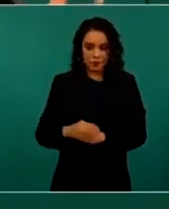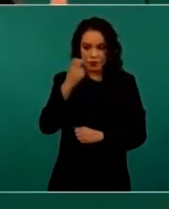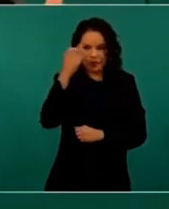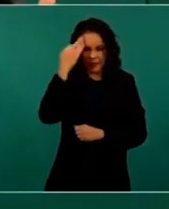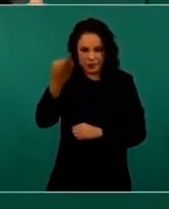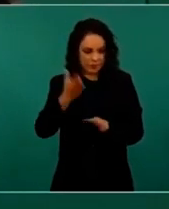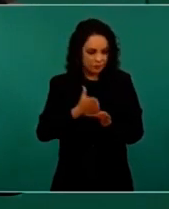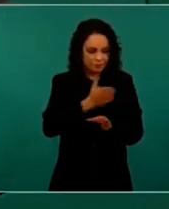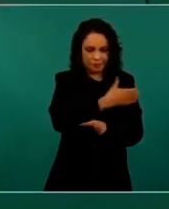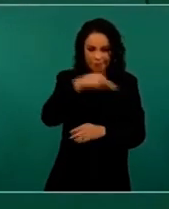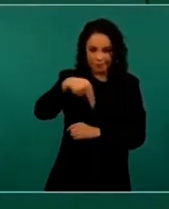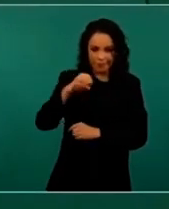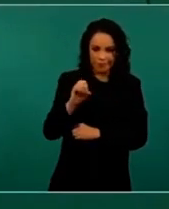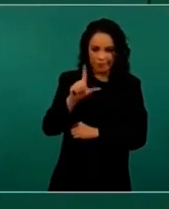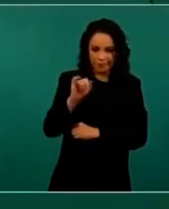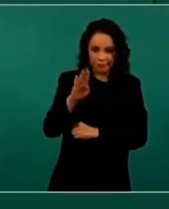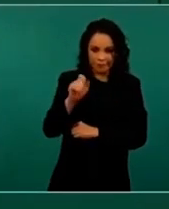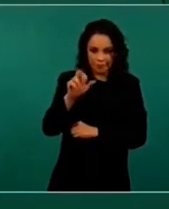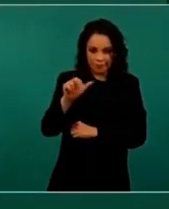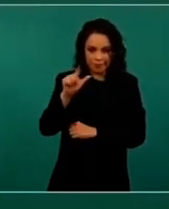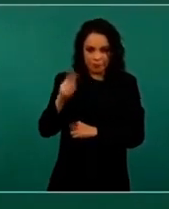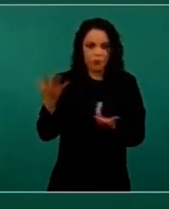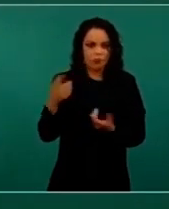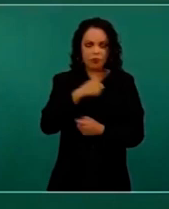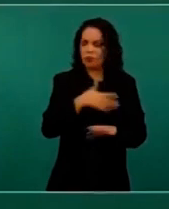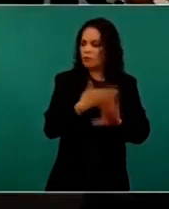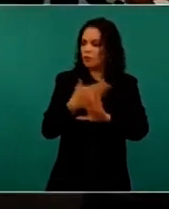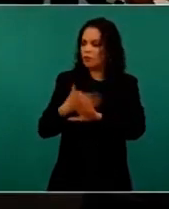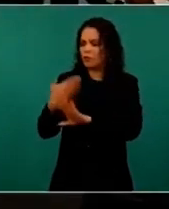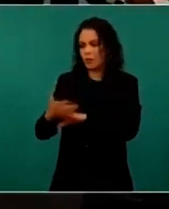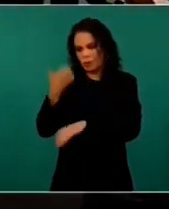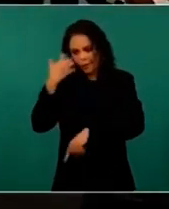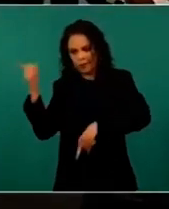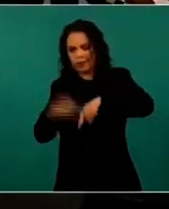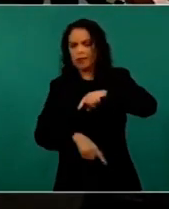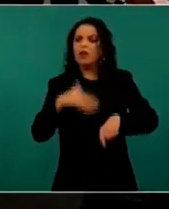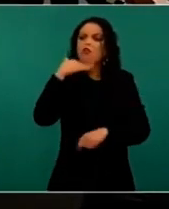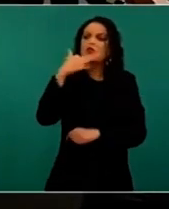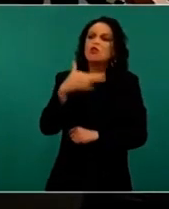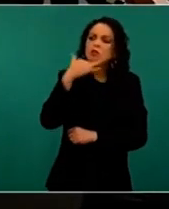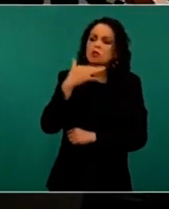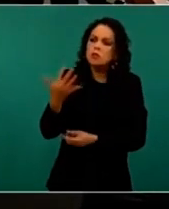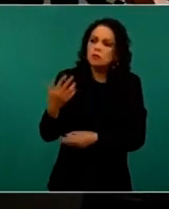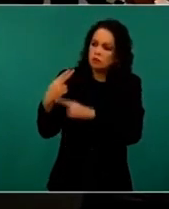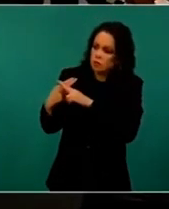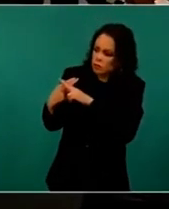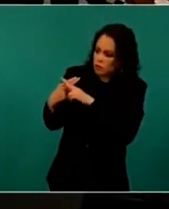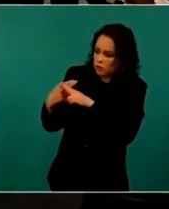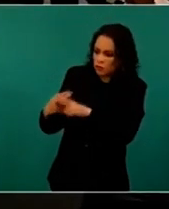cuestionando la corrupción que imperó en los 36 años.